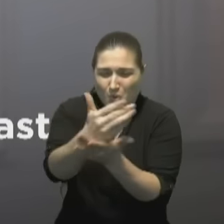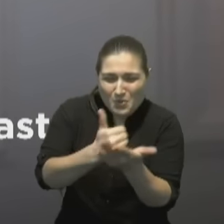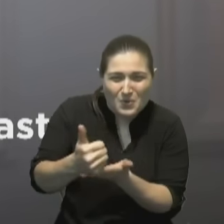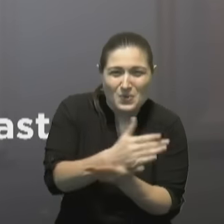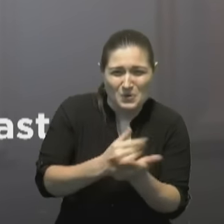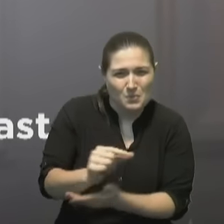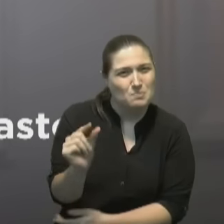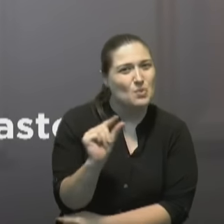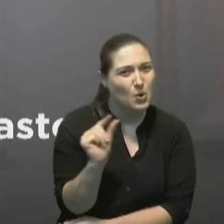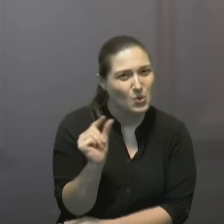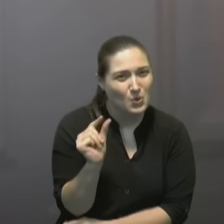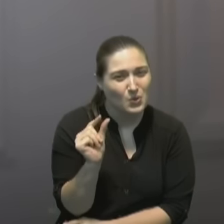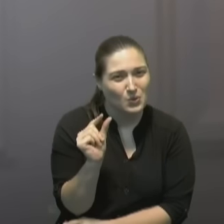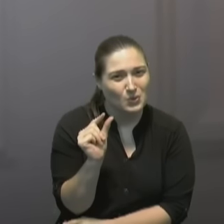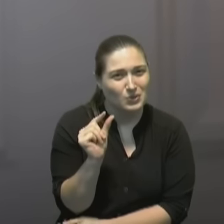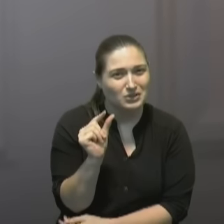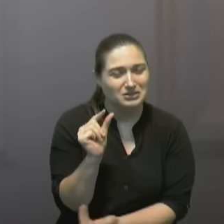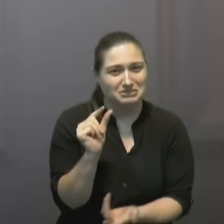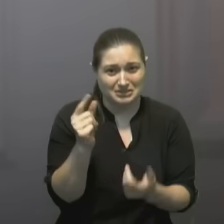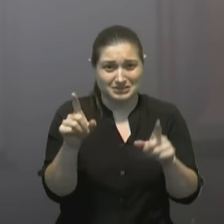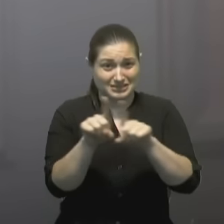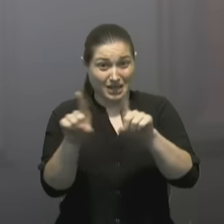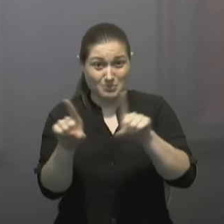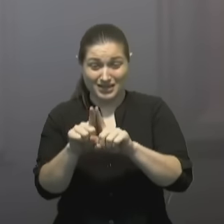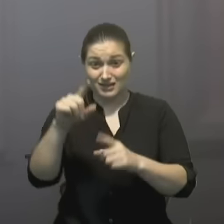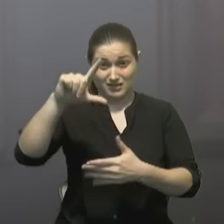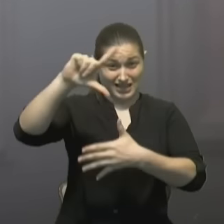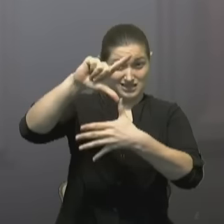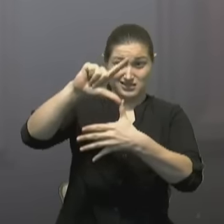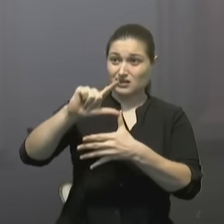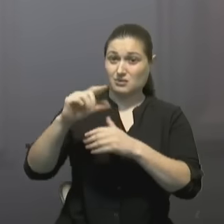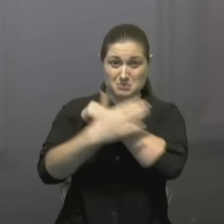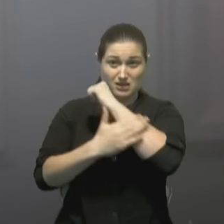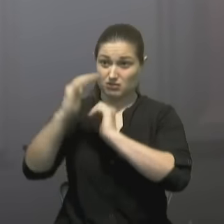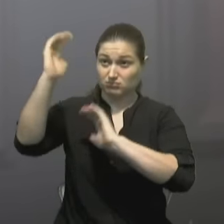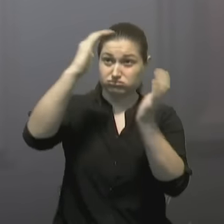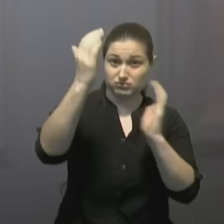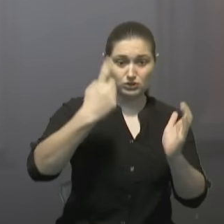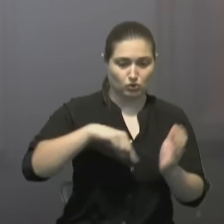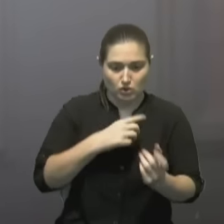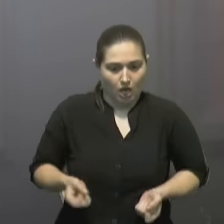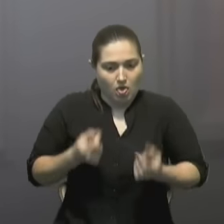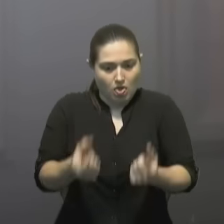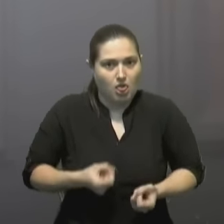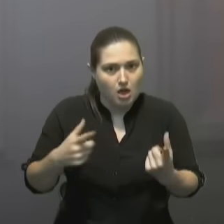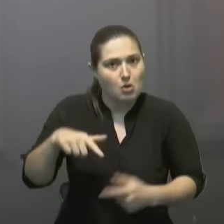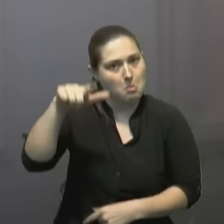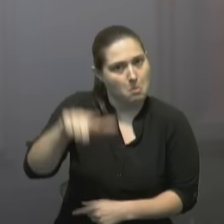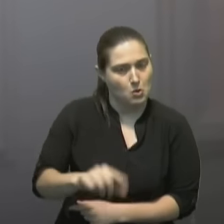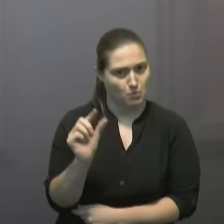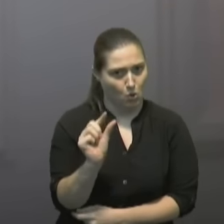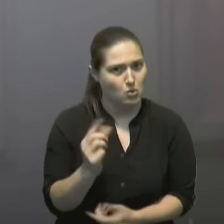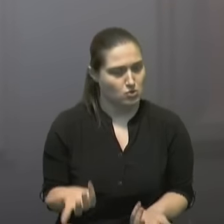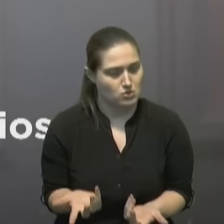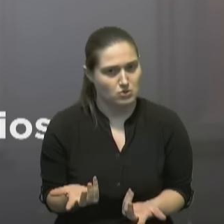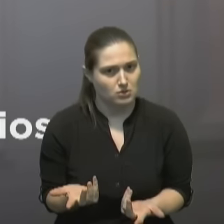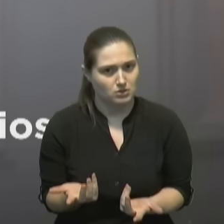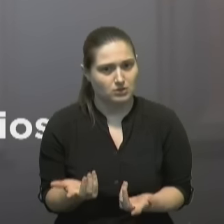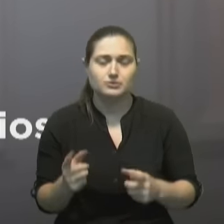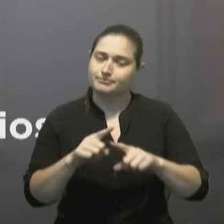y con uno de los gastos públicos más bajos de América Latina. Cumplimos nuestra responsabilidad